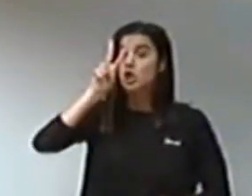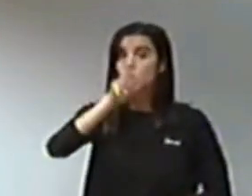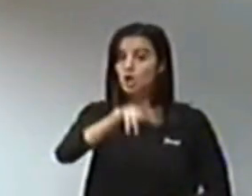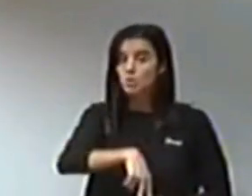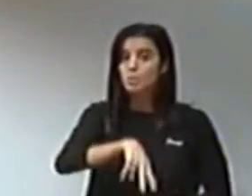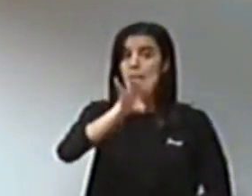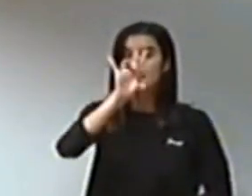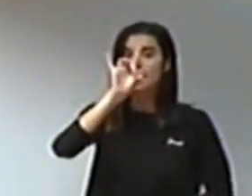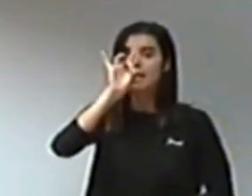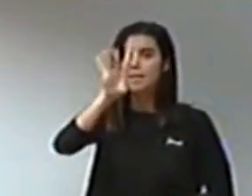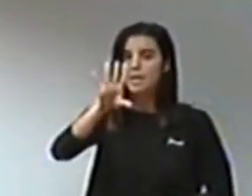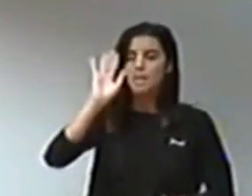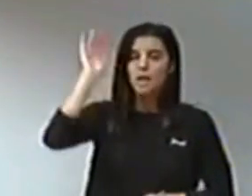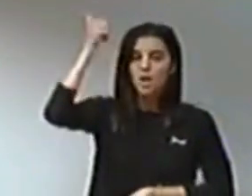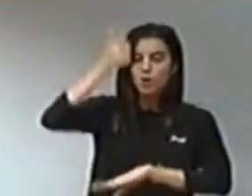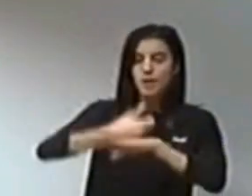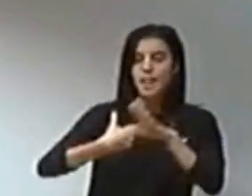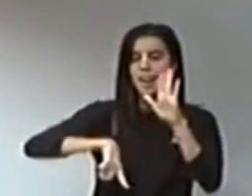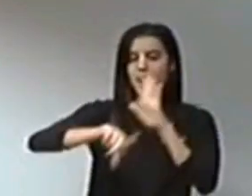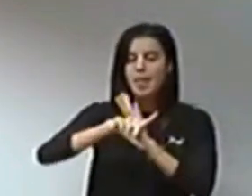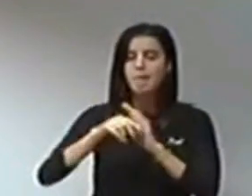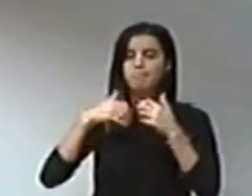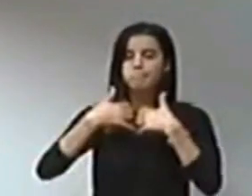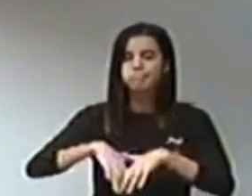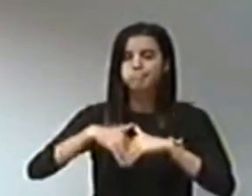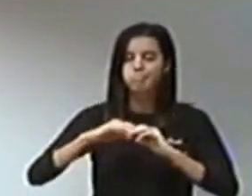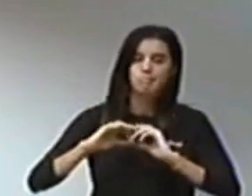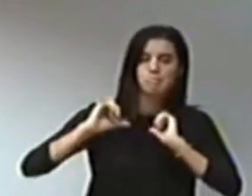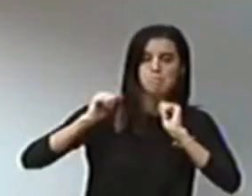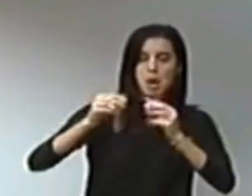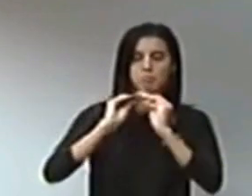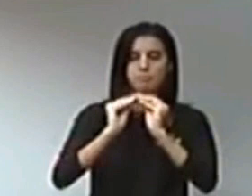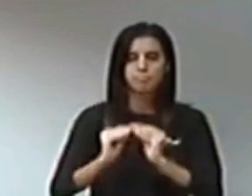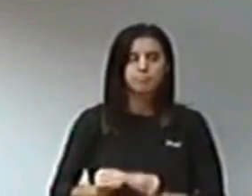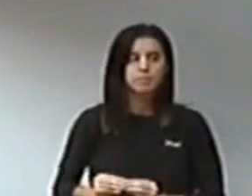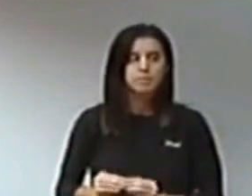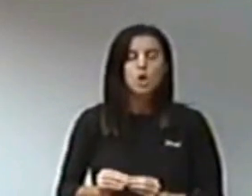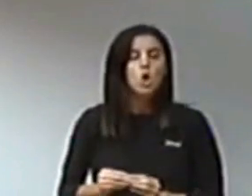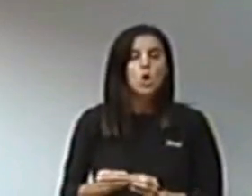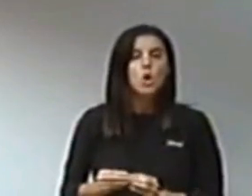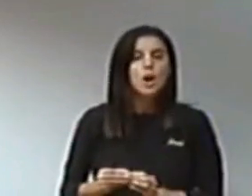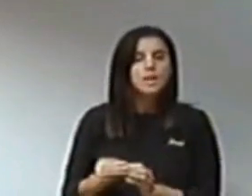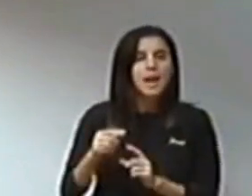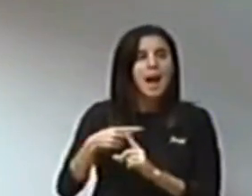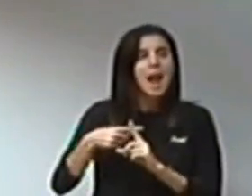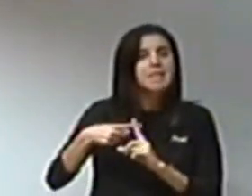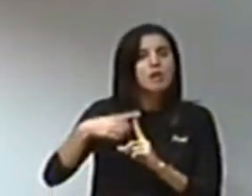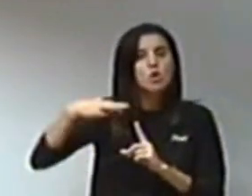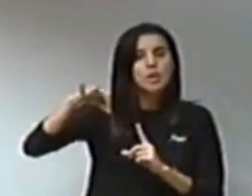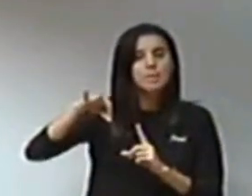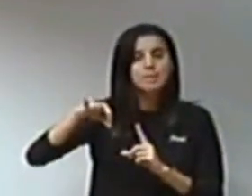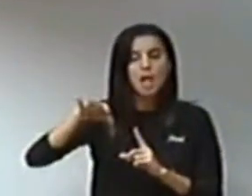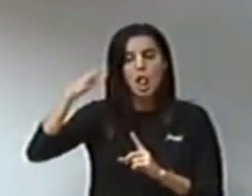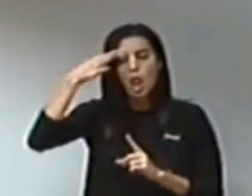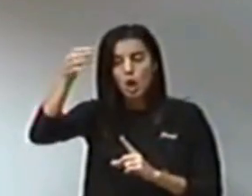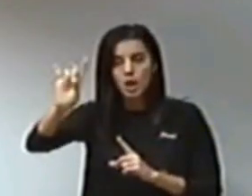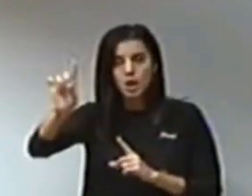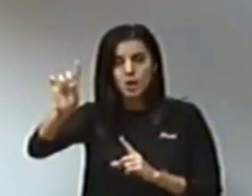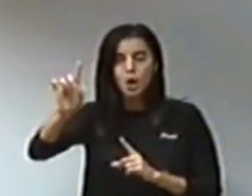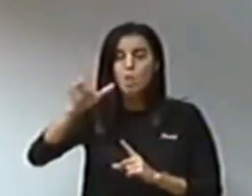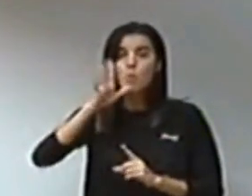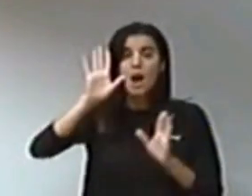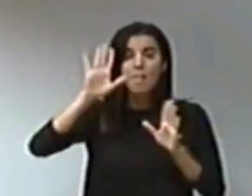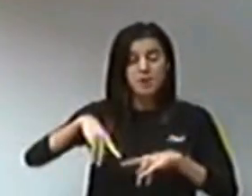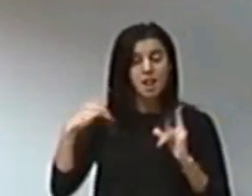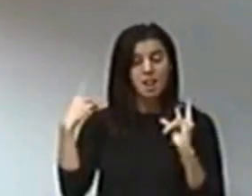impulsara esta ley. En un ámbito que sobrepasa lo local, porque el palmeral no